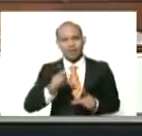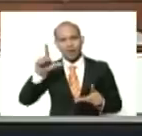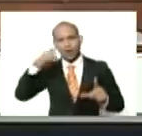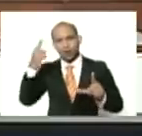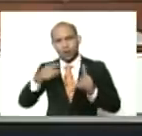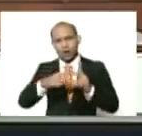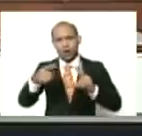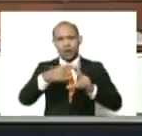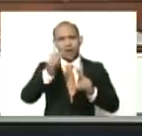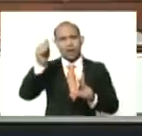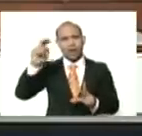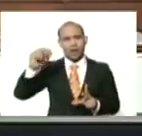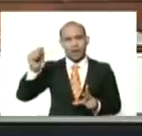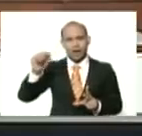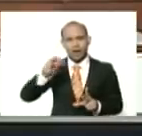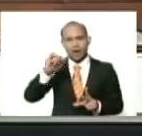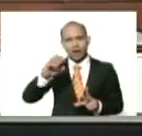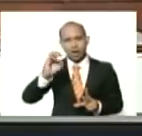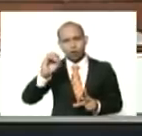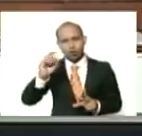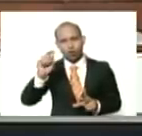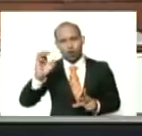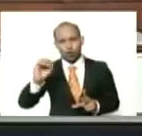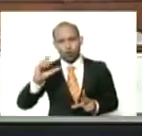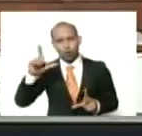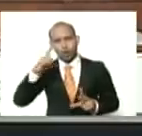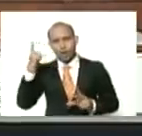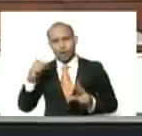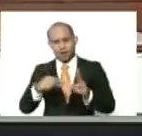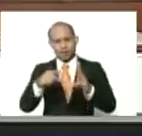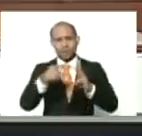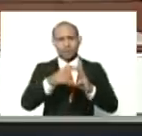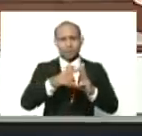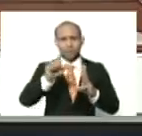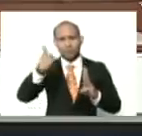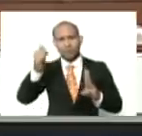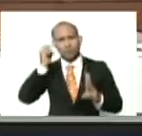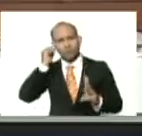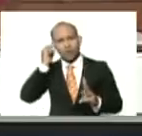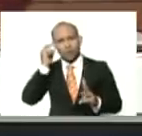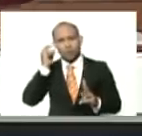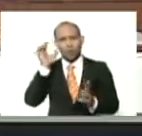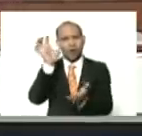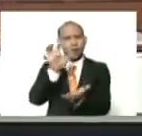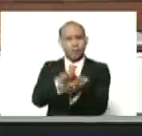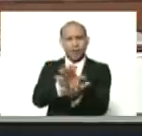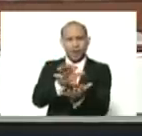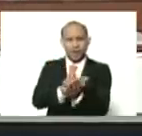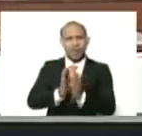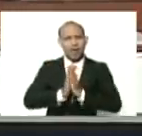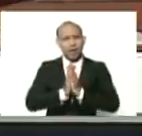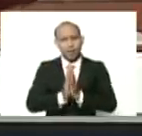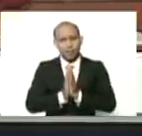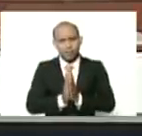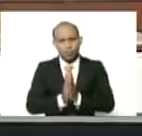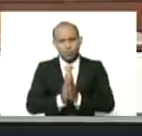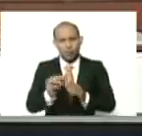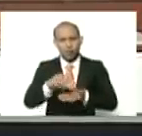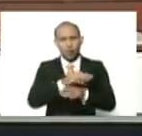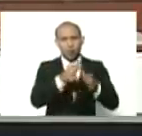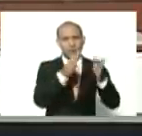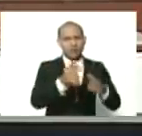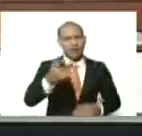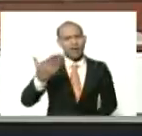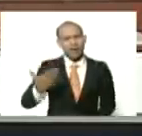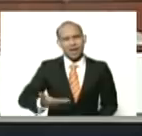Ana Soto, de Lara, y Petronila Mata, de Margarita, por favor, ministra, la